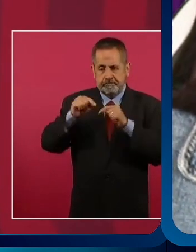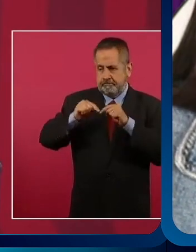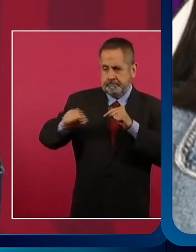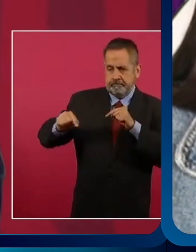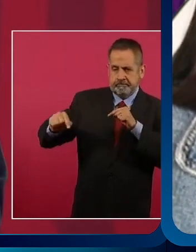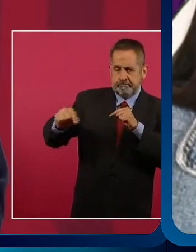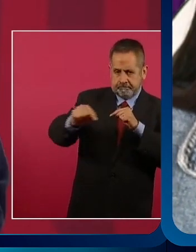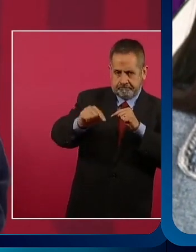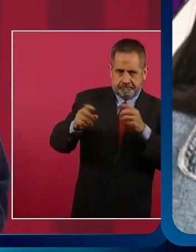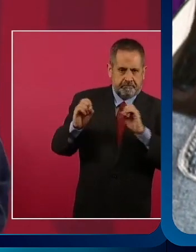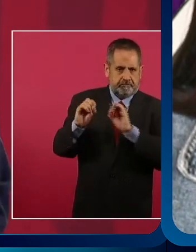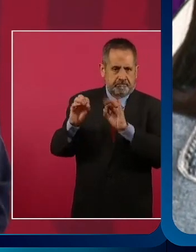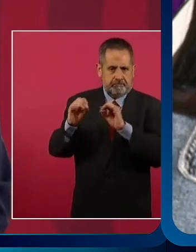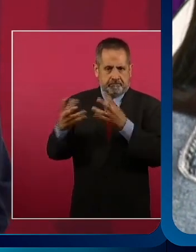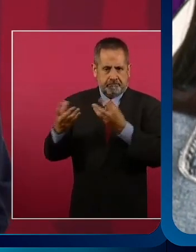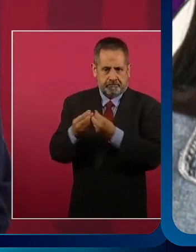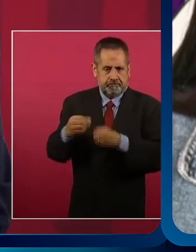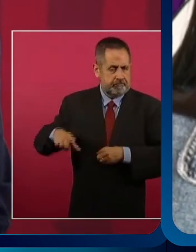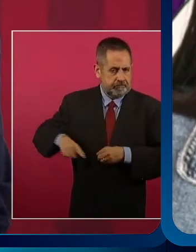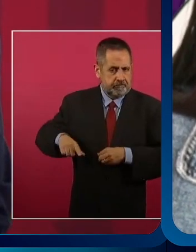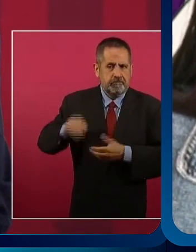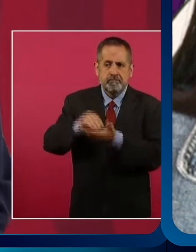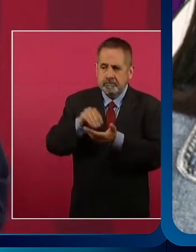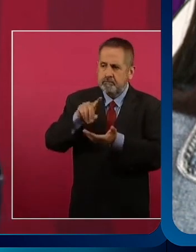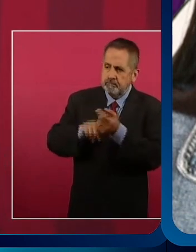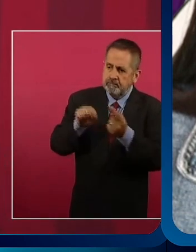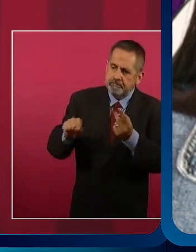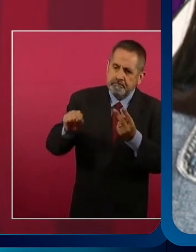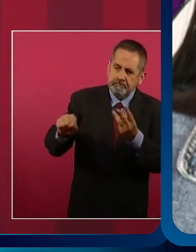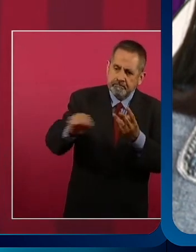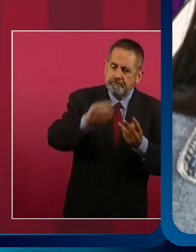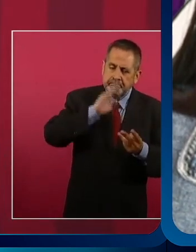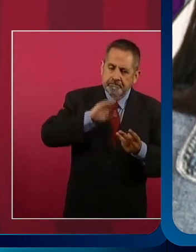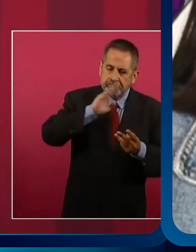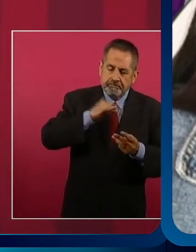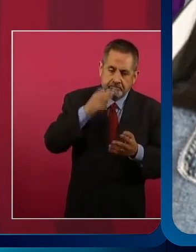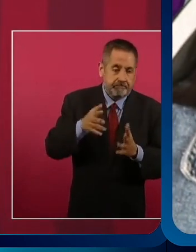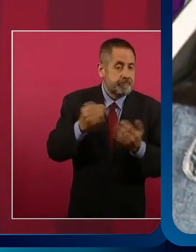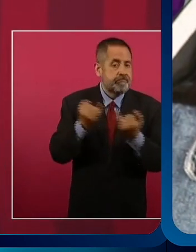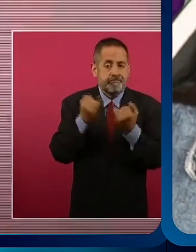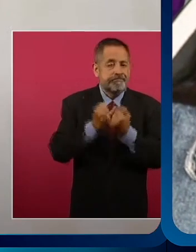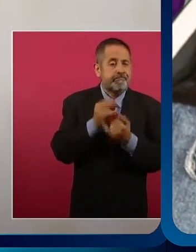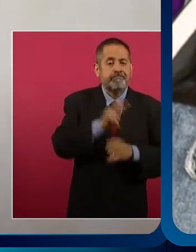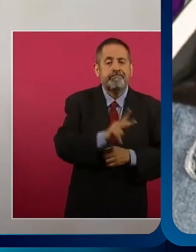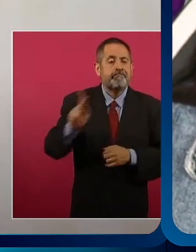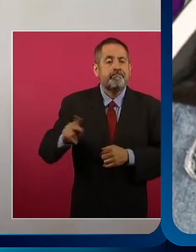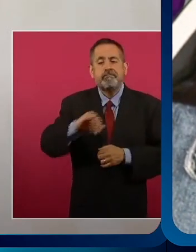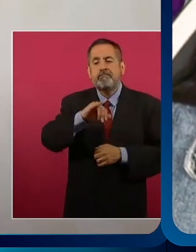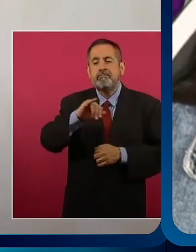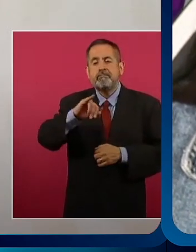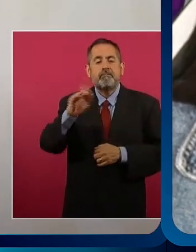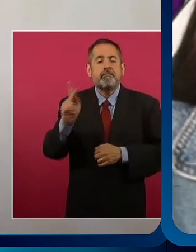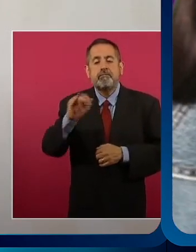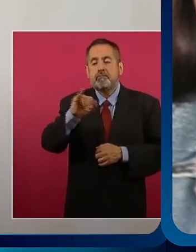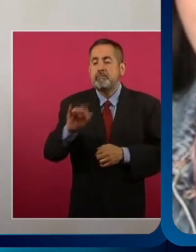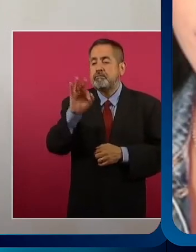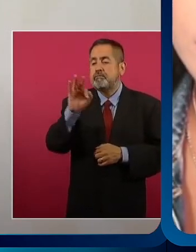creo que en estos poderes autónomos se requiere lo mismo.